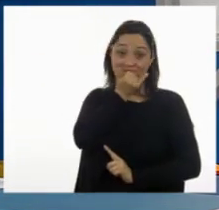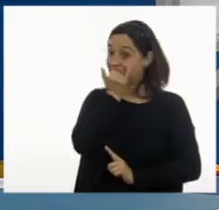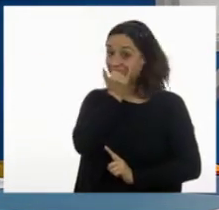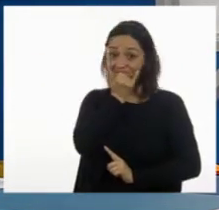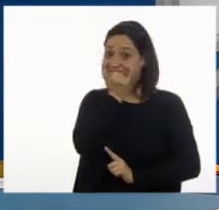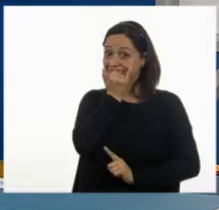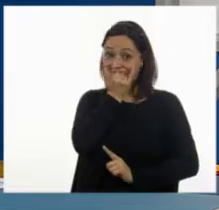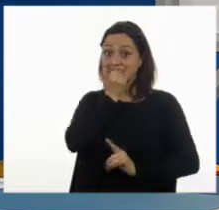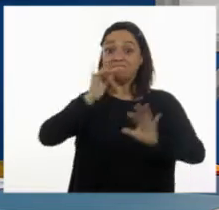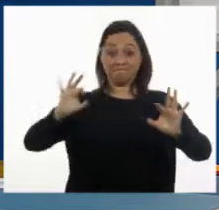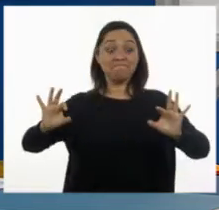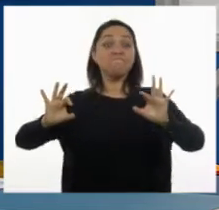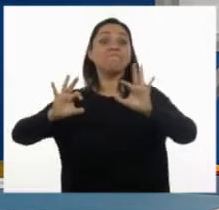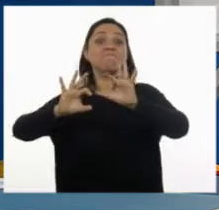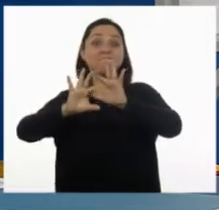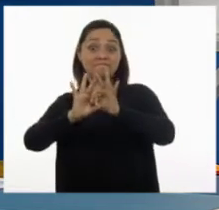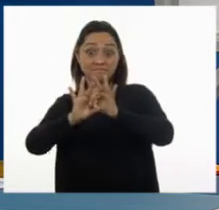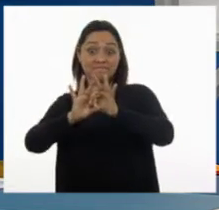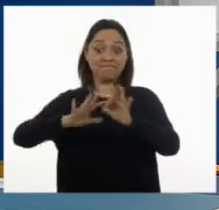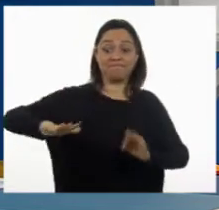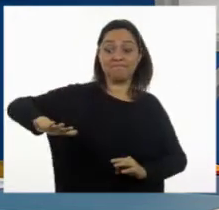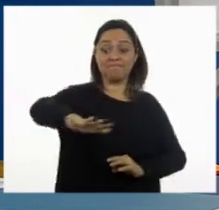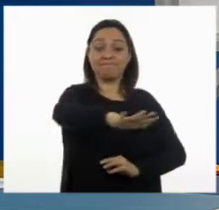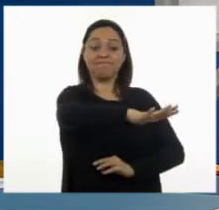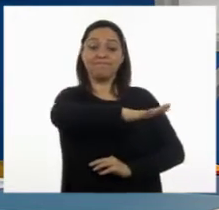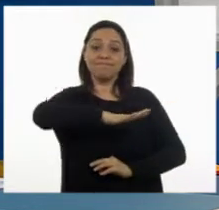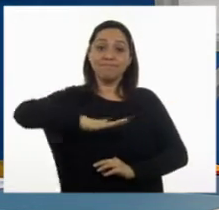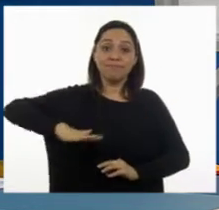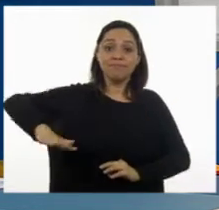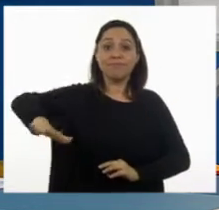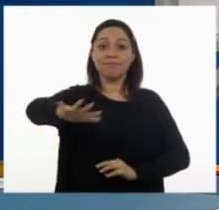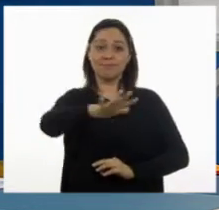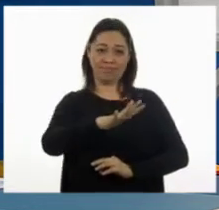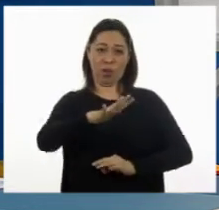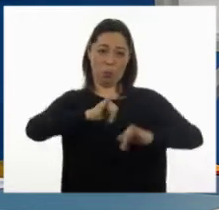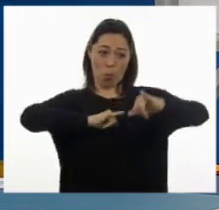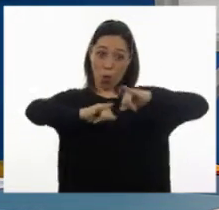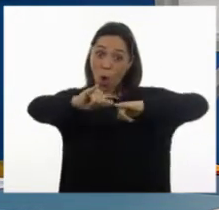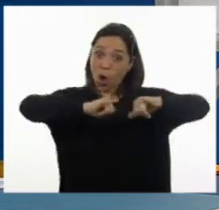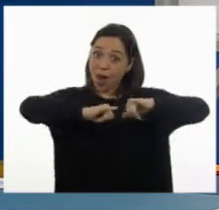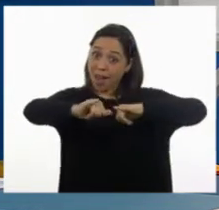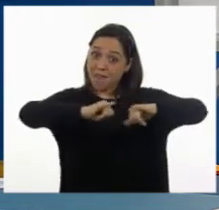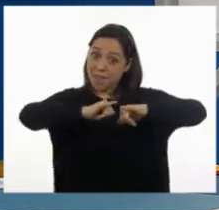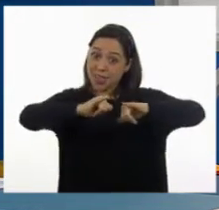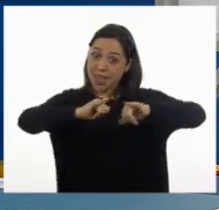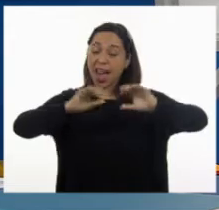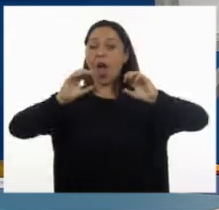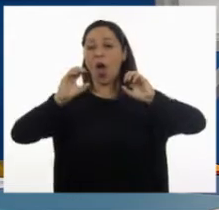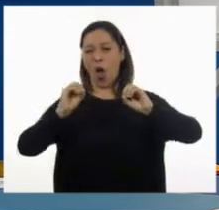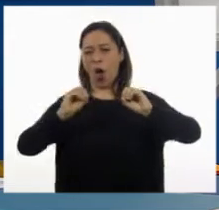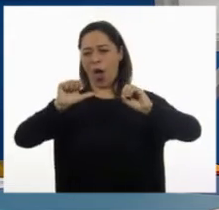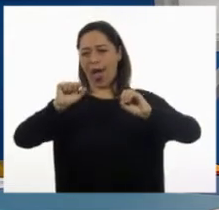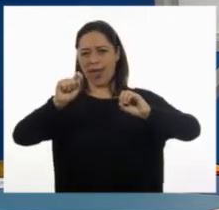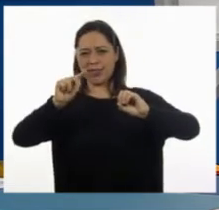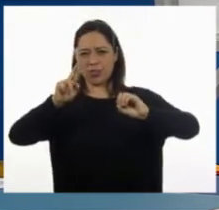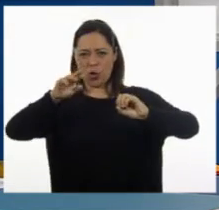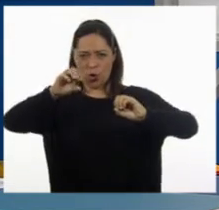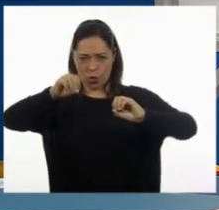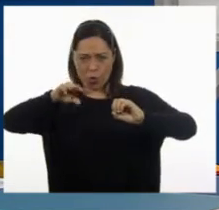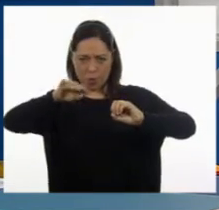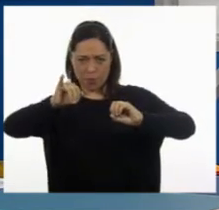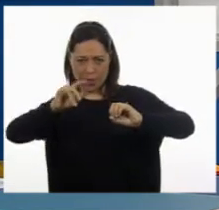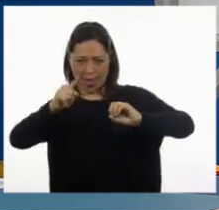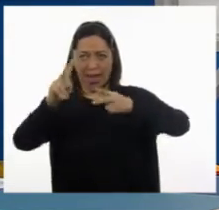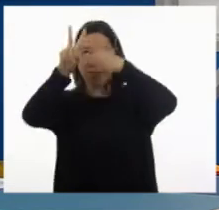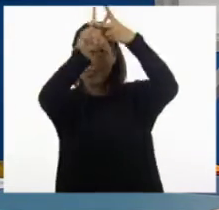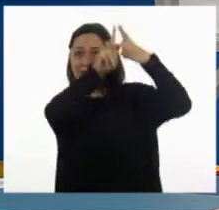La descripción del espacio físico y humano que ha desarrollado la geografía o la astronomía tienen como base el conocimiento y